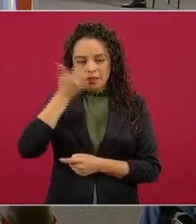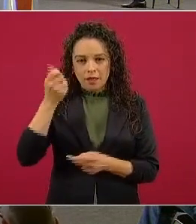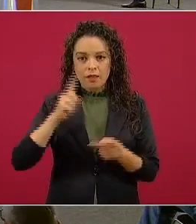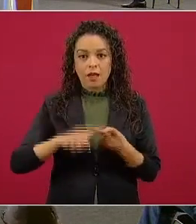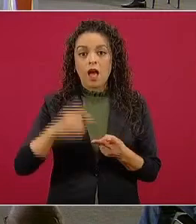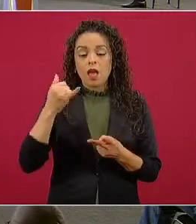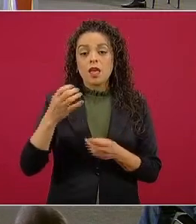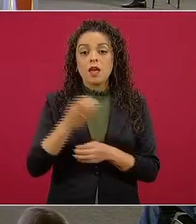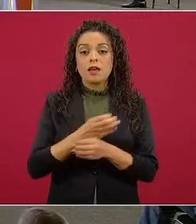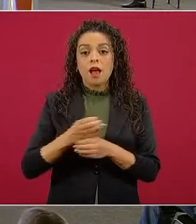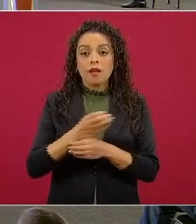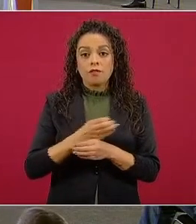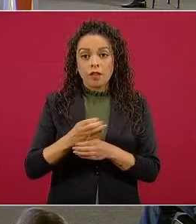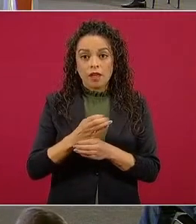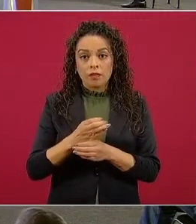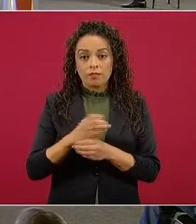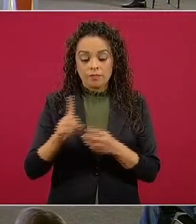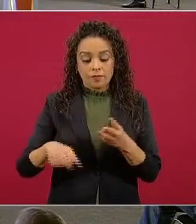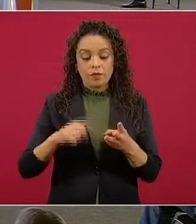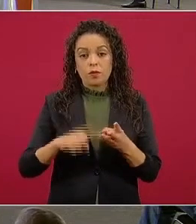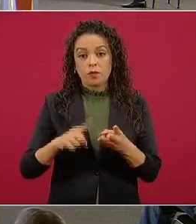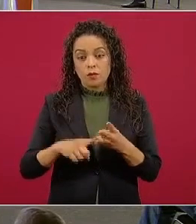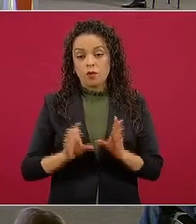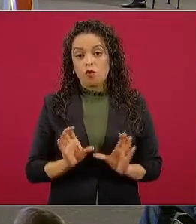Y comunidades indígenas.